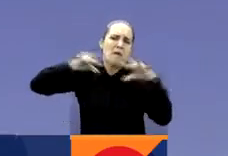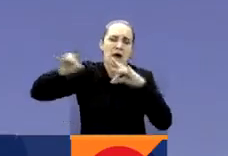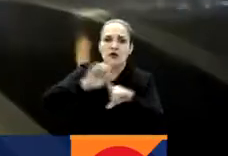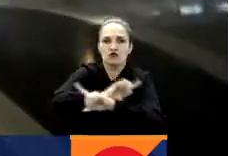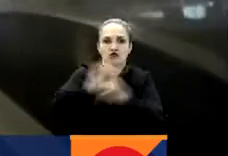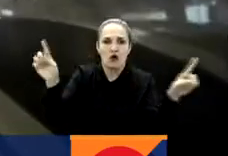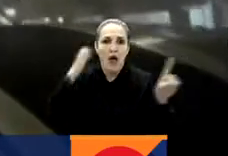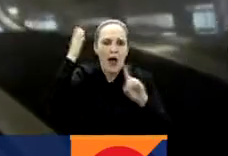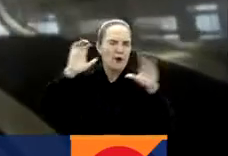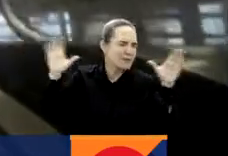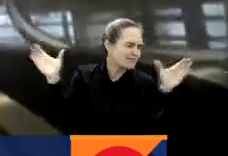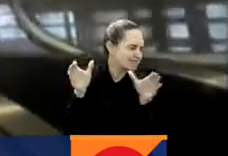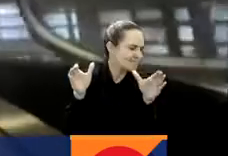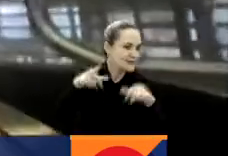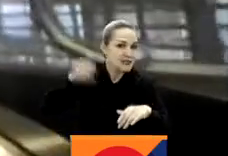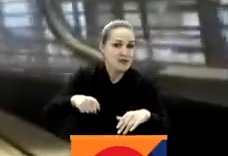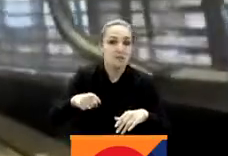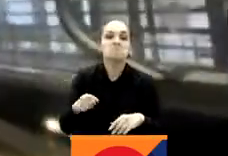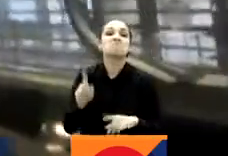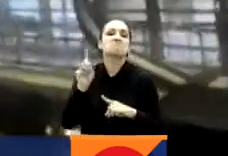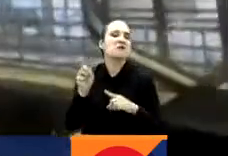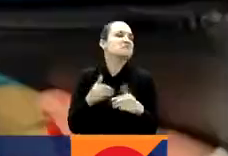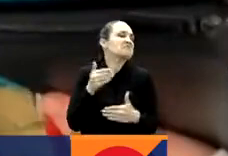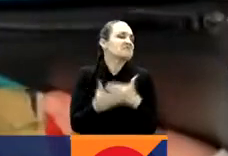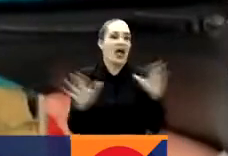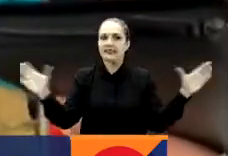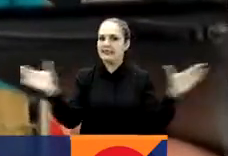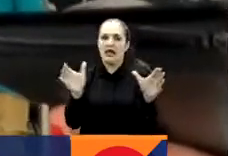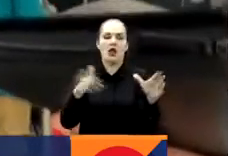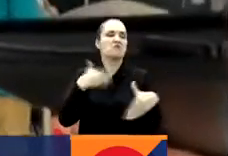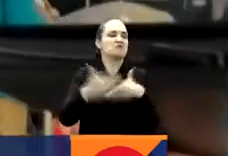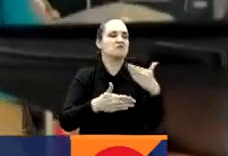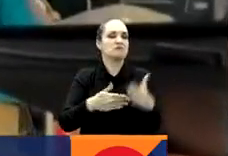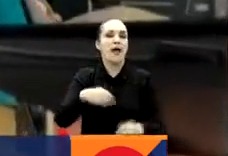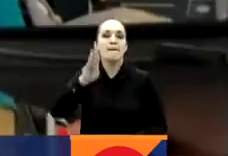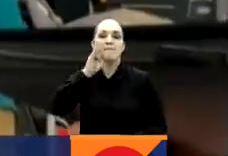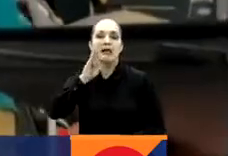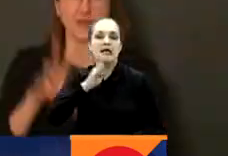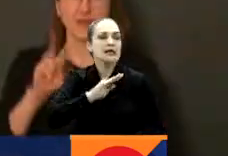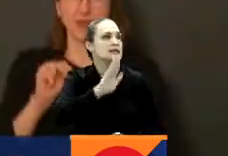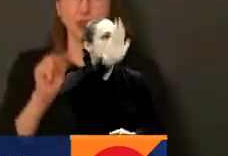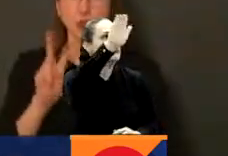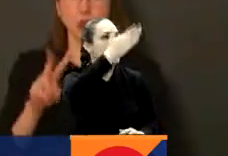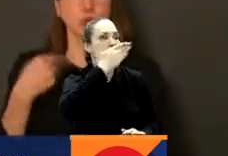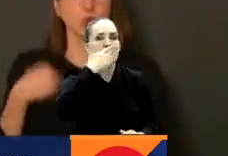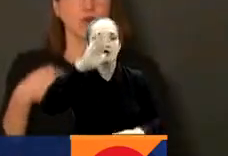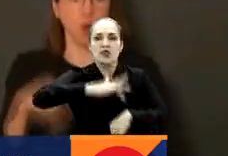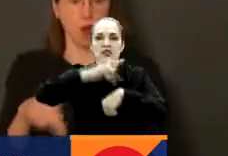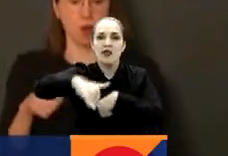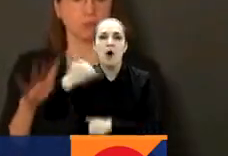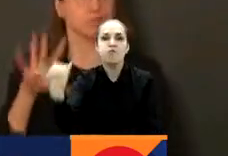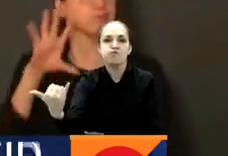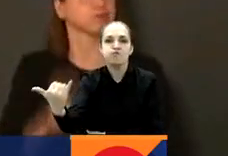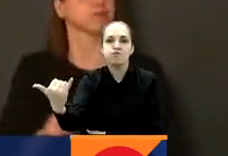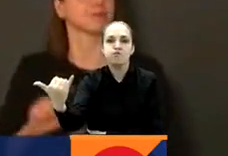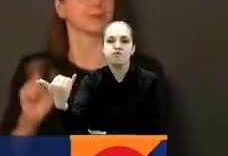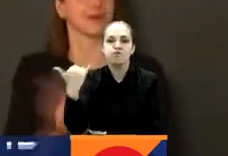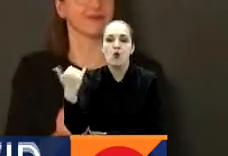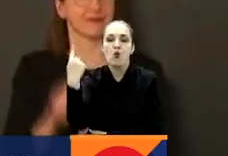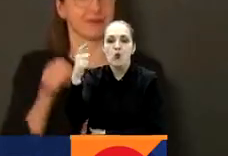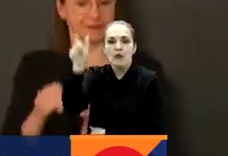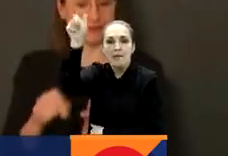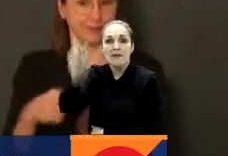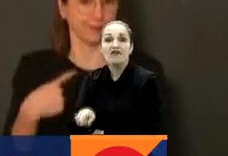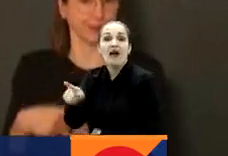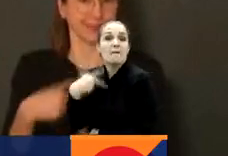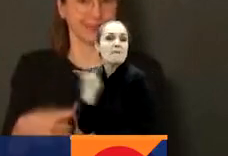camino en Europa. Pese a esto, horas después del anuncio, el gobierno belga anunció sobre el primer caso de la nueva variante en su territorio en una persona no